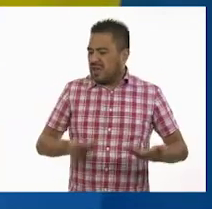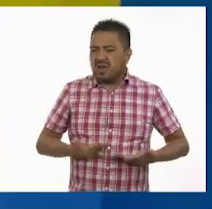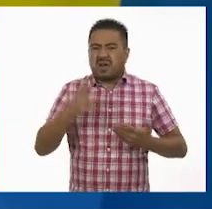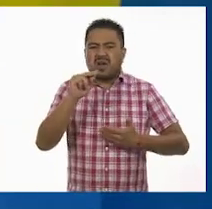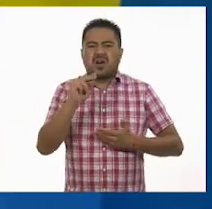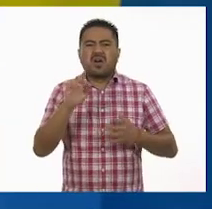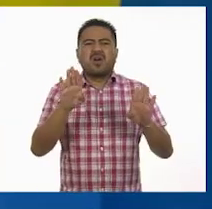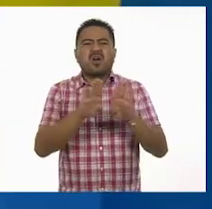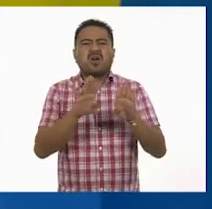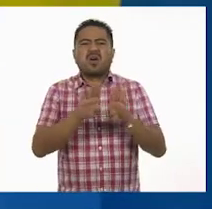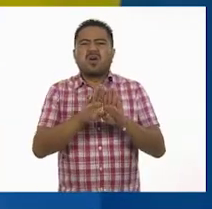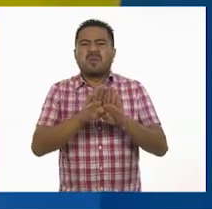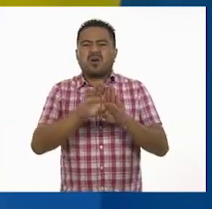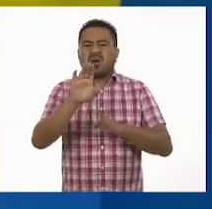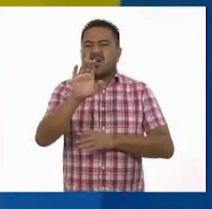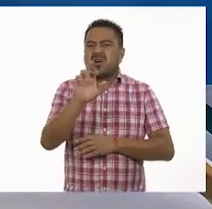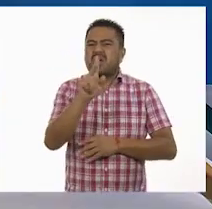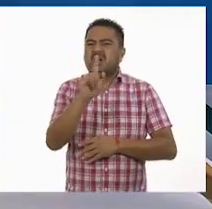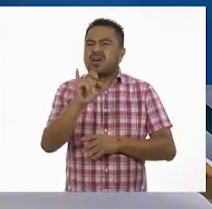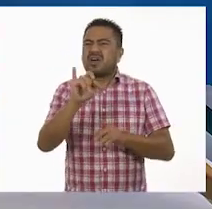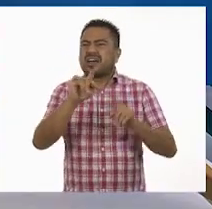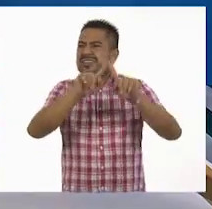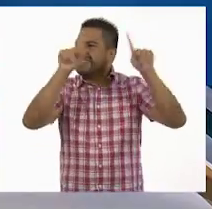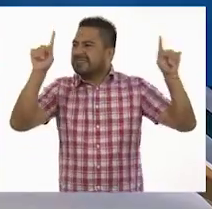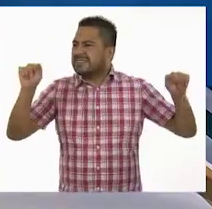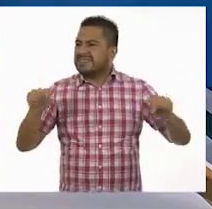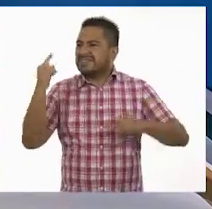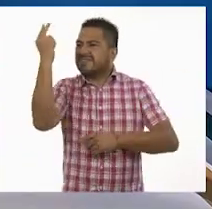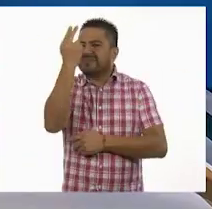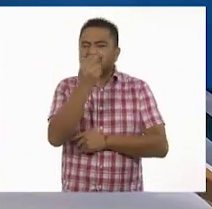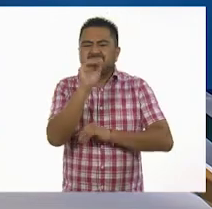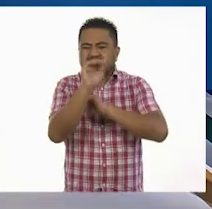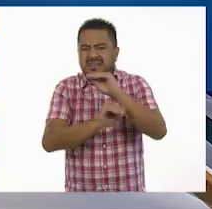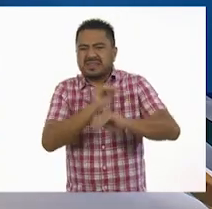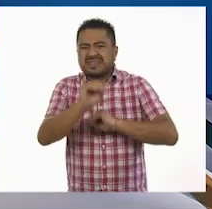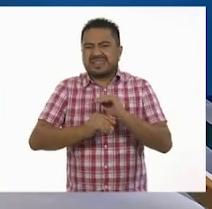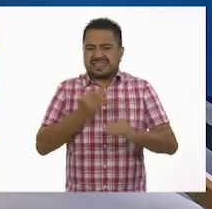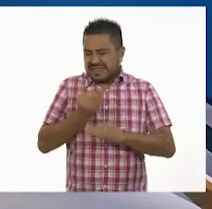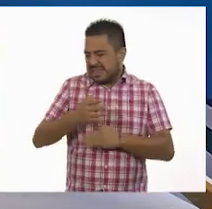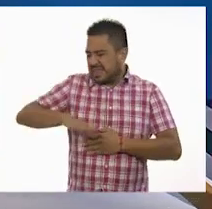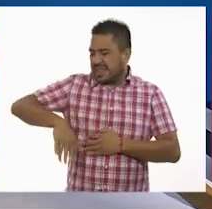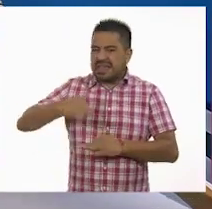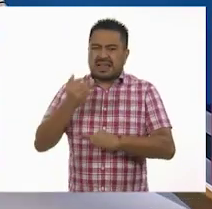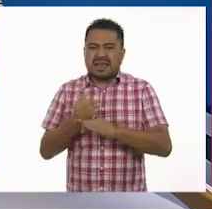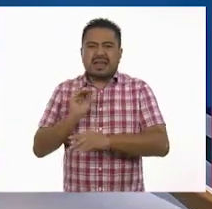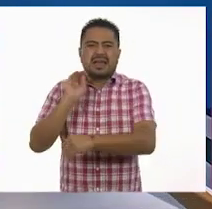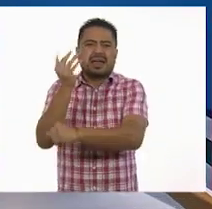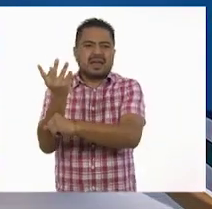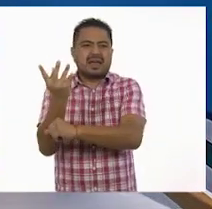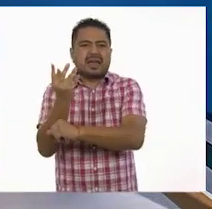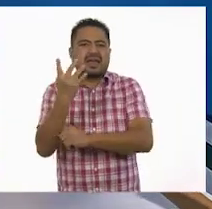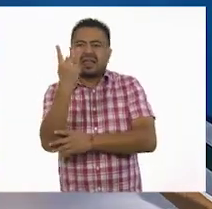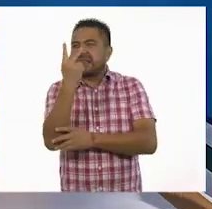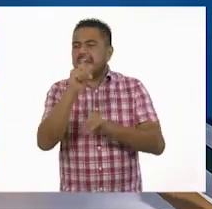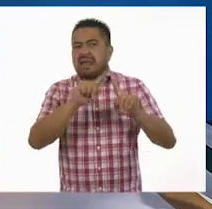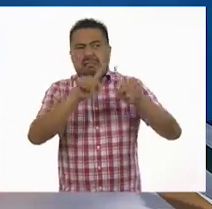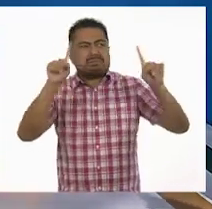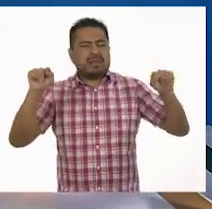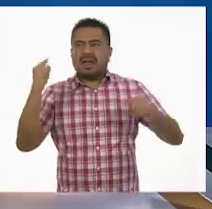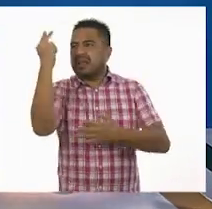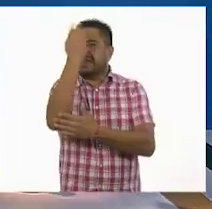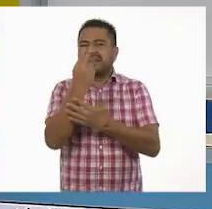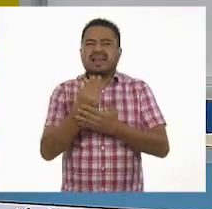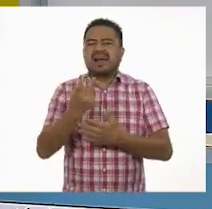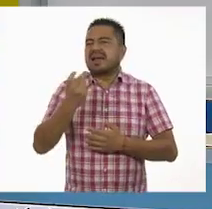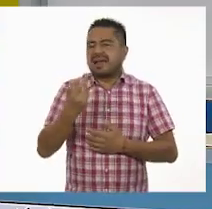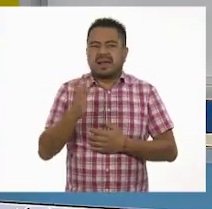coreografía, lo que... La coreografía. Cuando pusimos aquí como una tela enorme con un dibujo y la